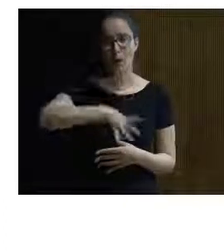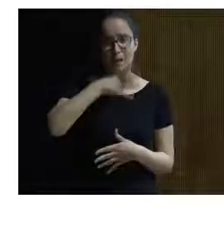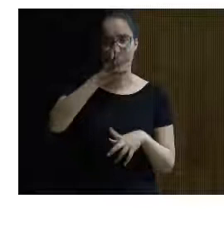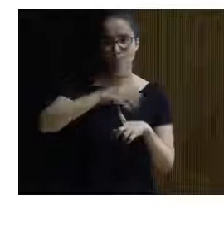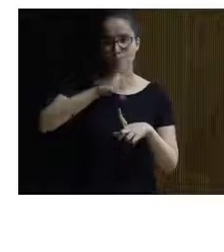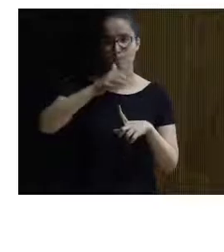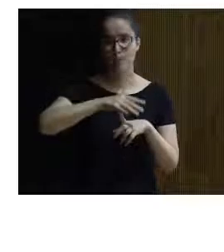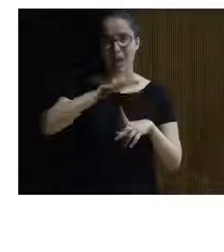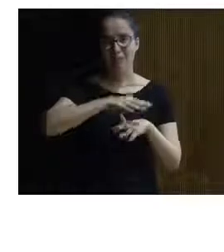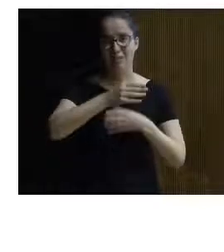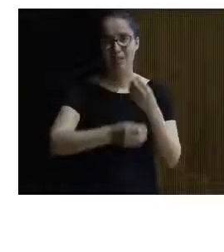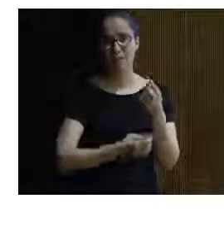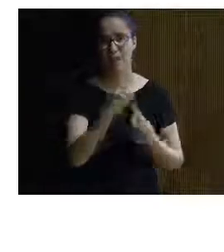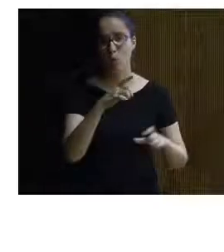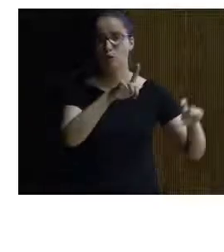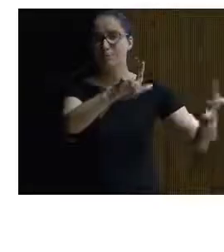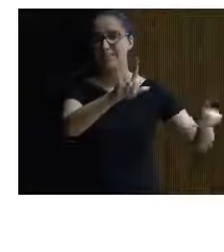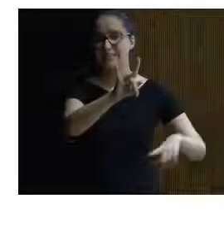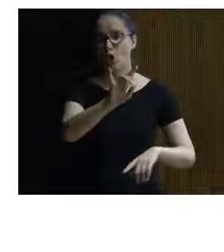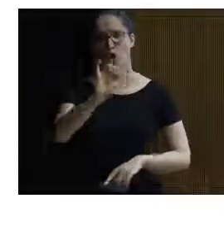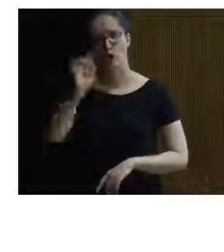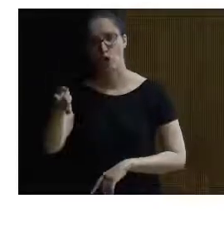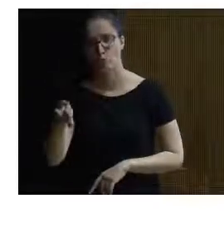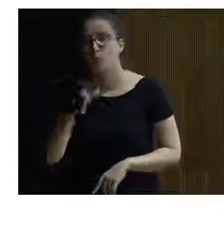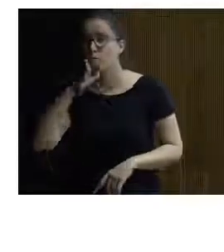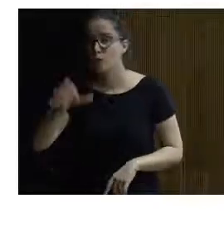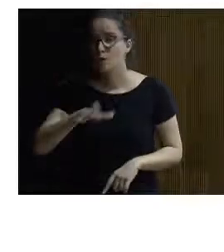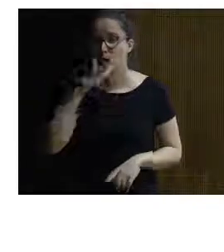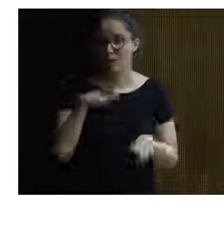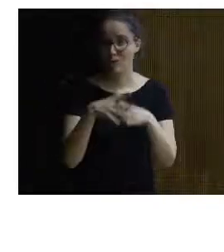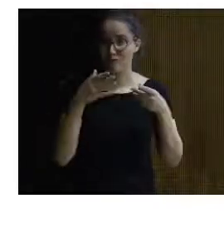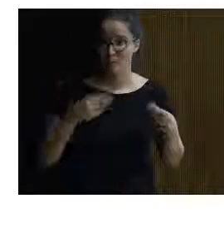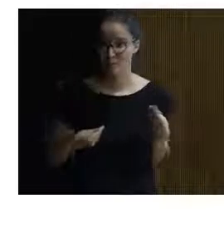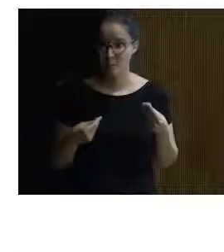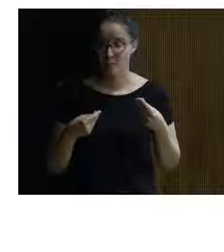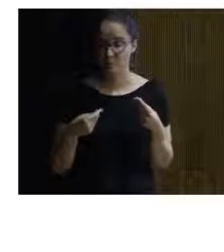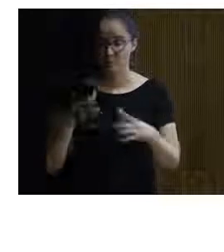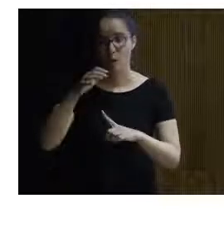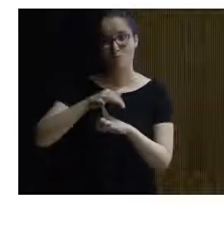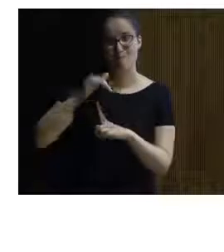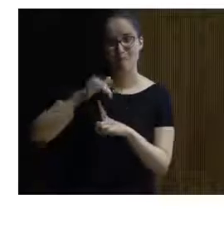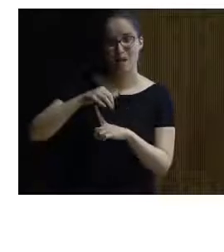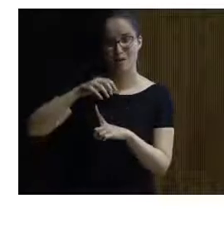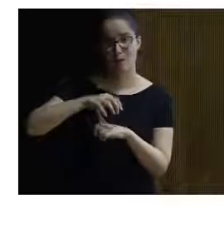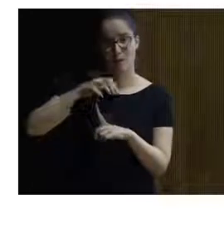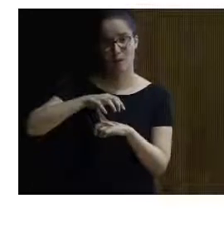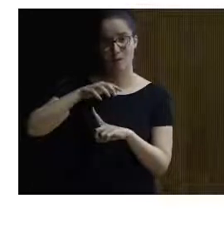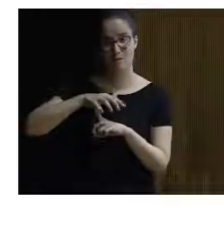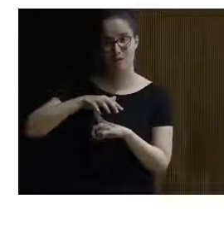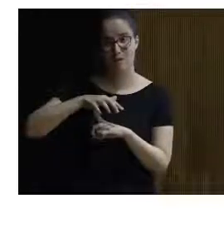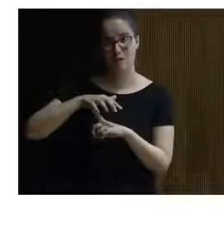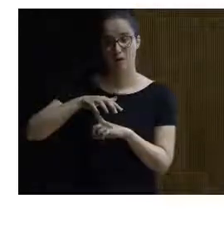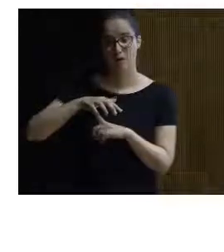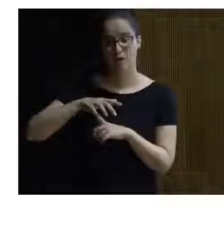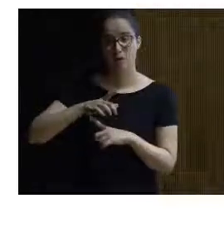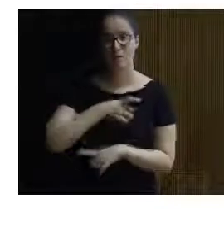parque se reproducen unos paneles y otros no no se reproducen bueno pues en este caso el parque pues